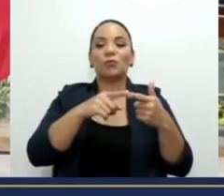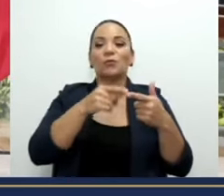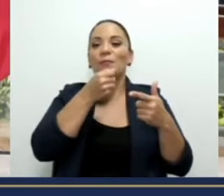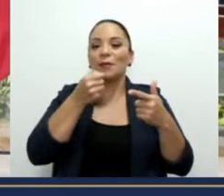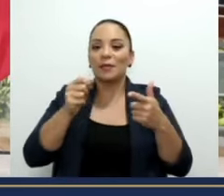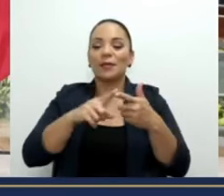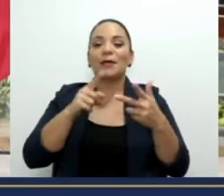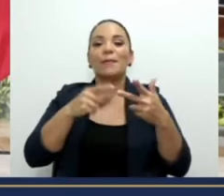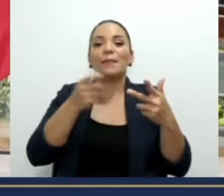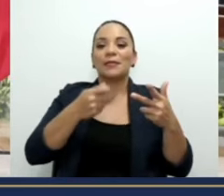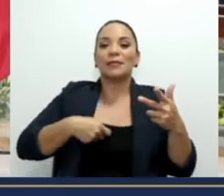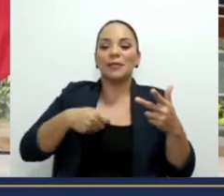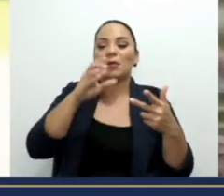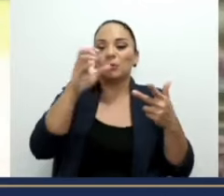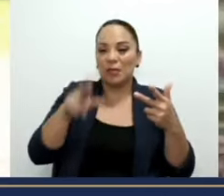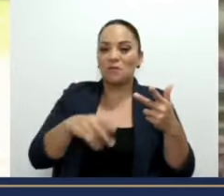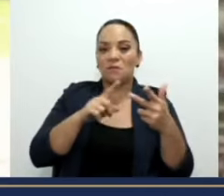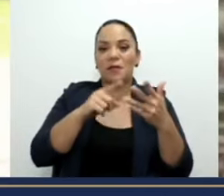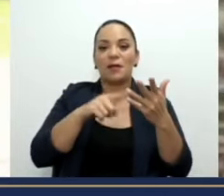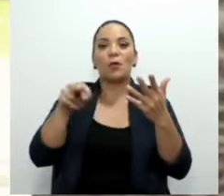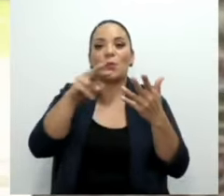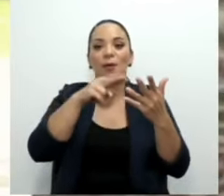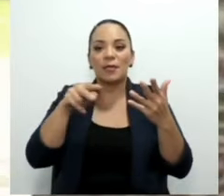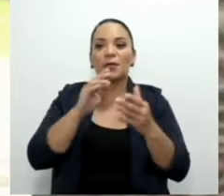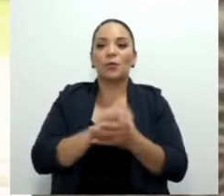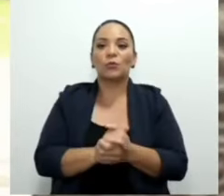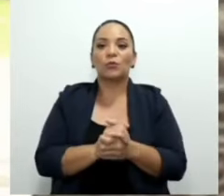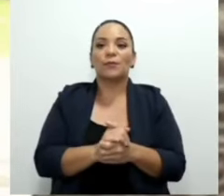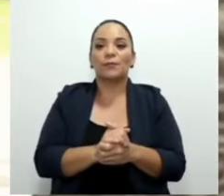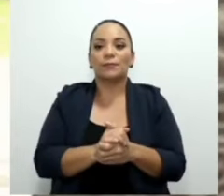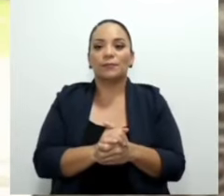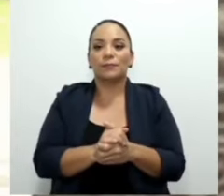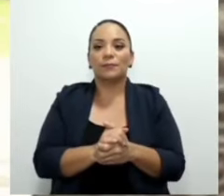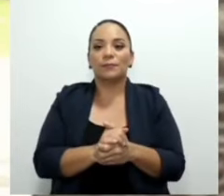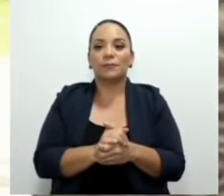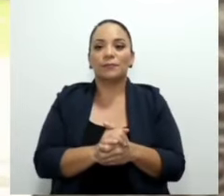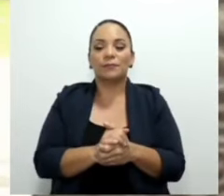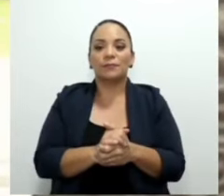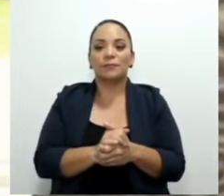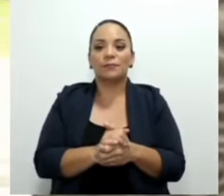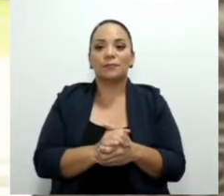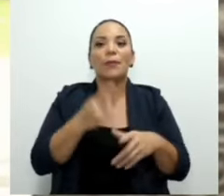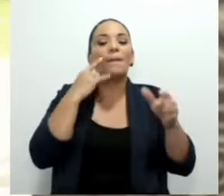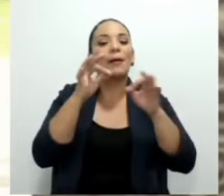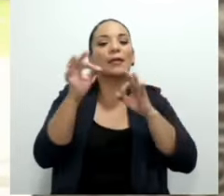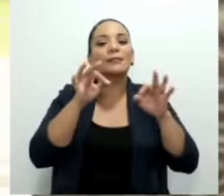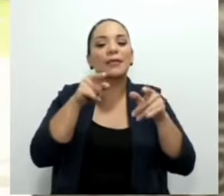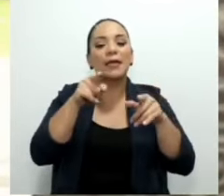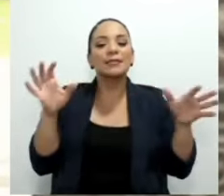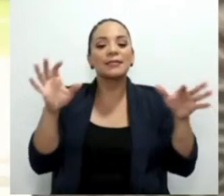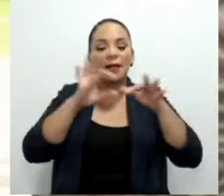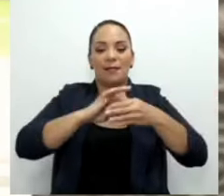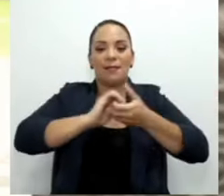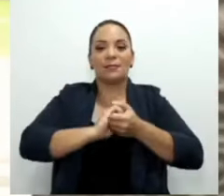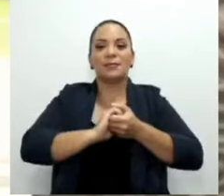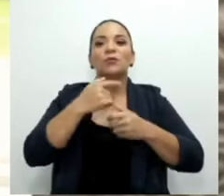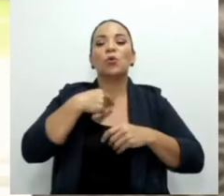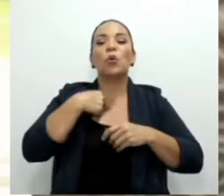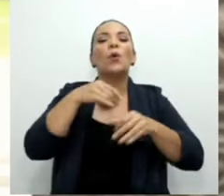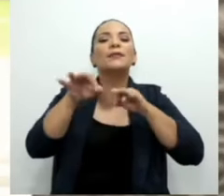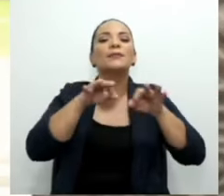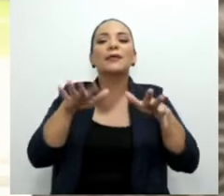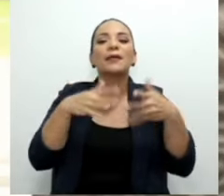presidente de la República, compañeros y colegas. Para poder explicar esta alianza, lo que tengo que explicar es